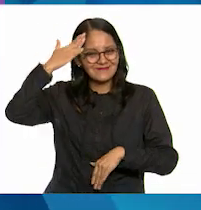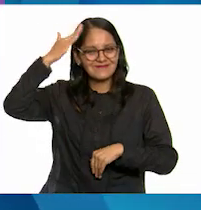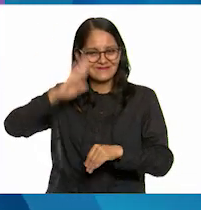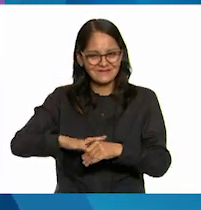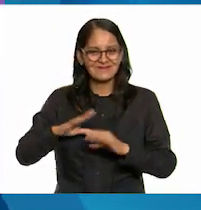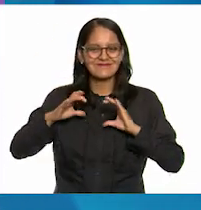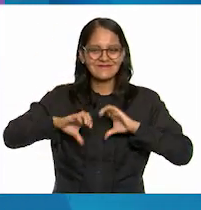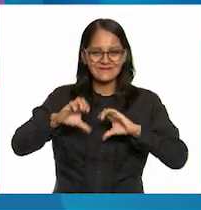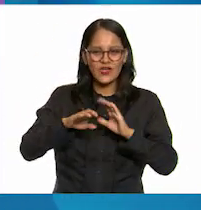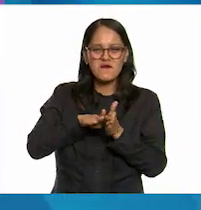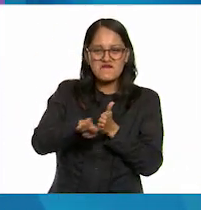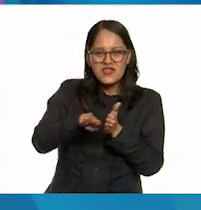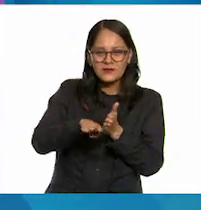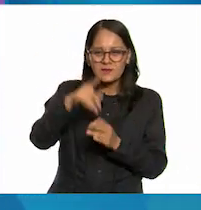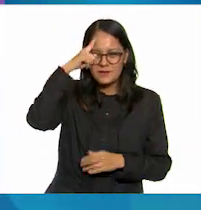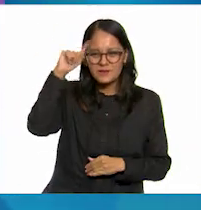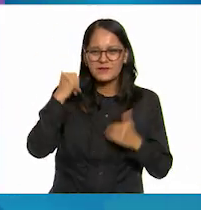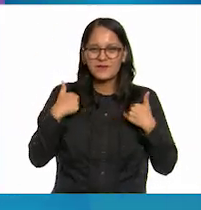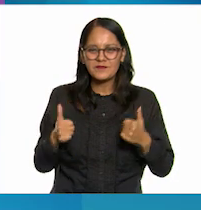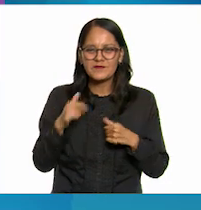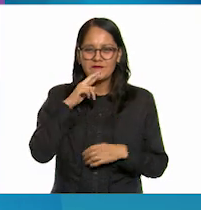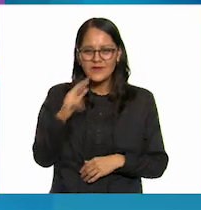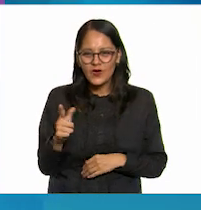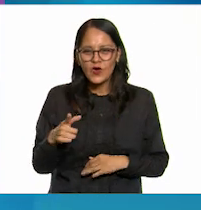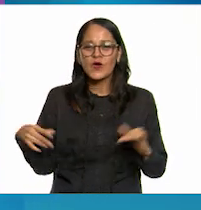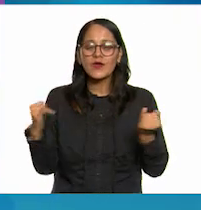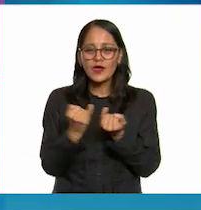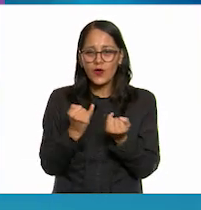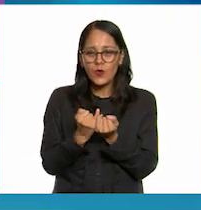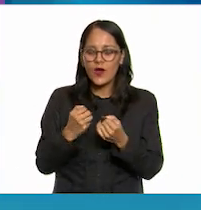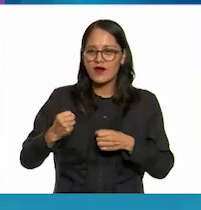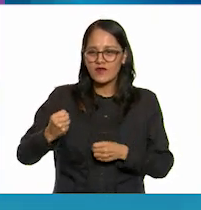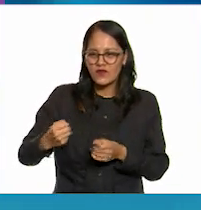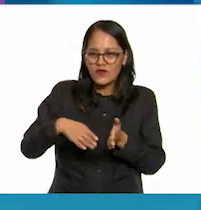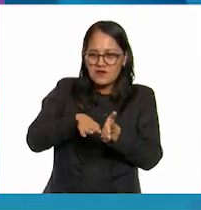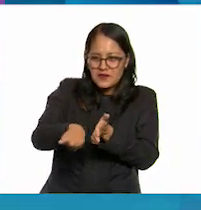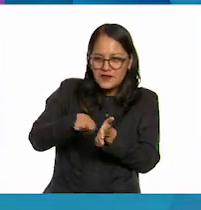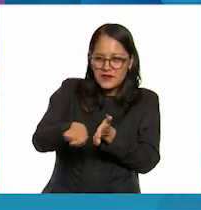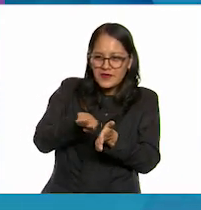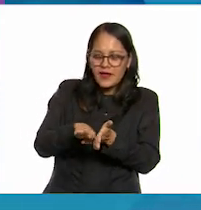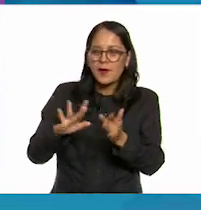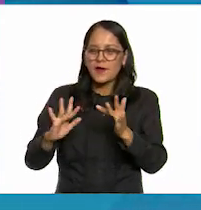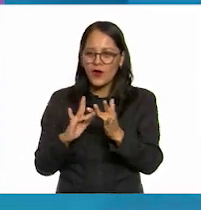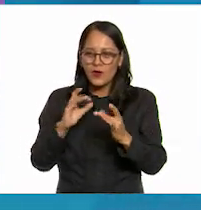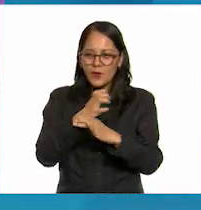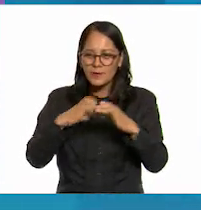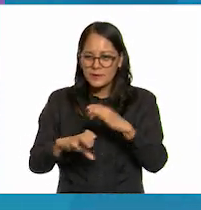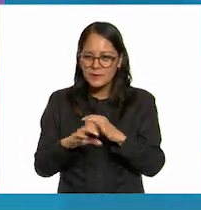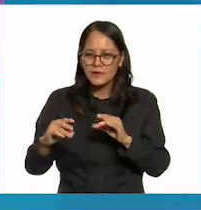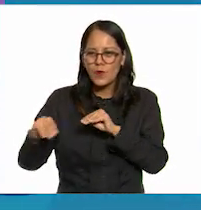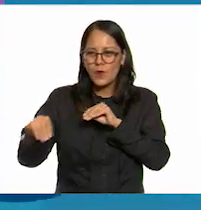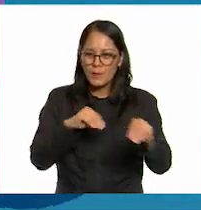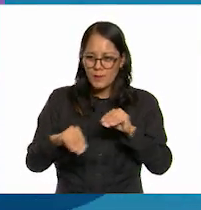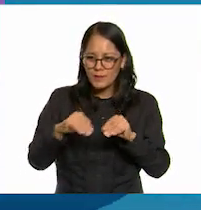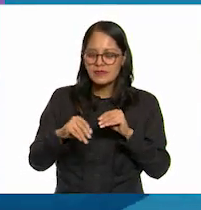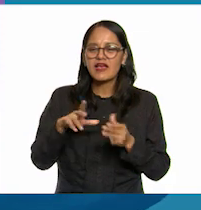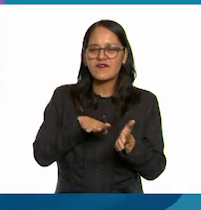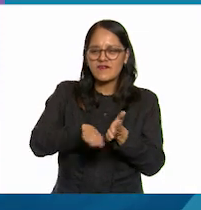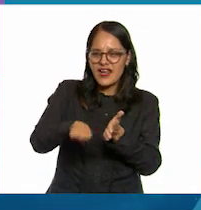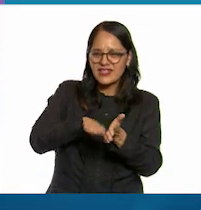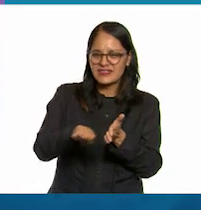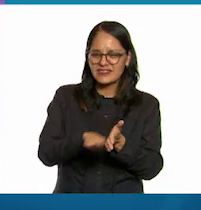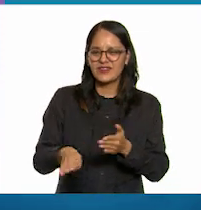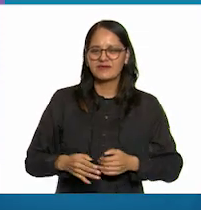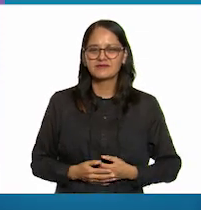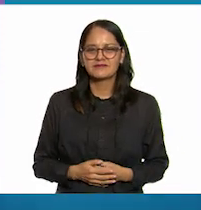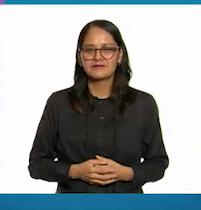para entender mejor la fuerza del rozamiento de objetos en contacto con alguno en movimiento es la fricción en